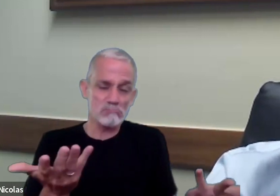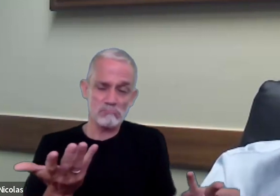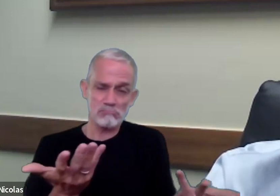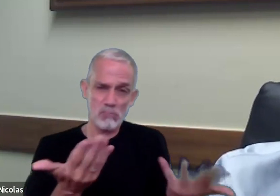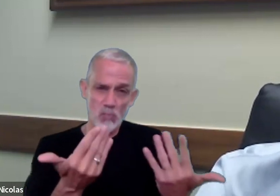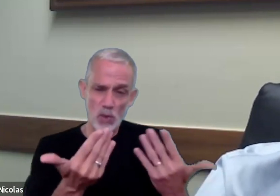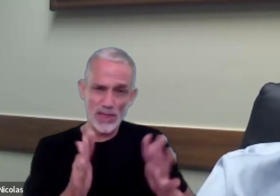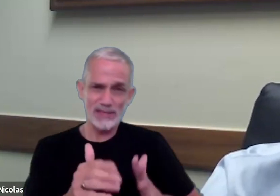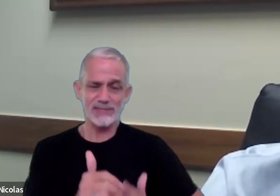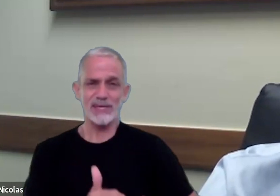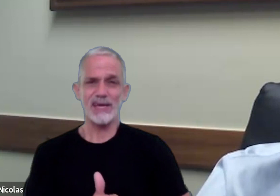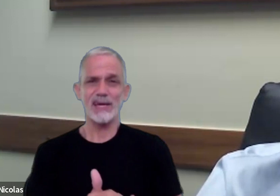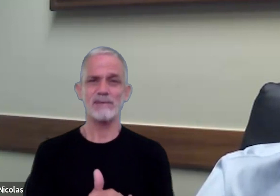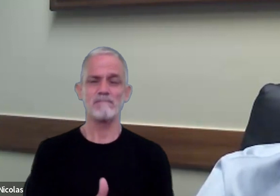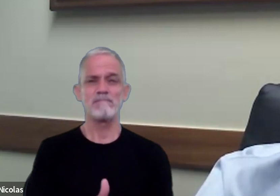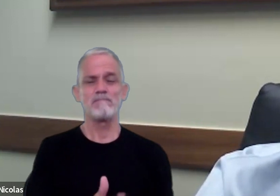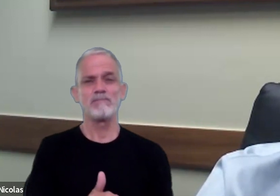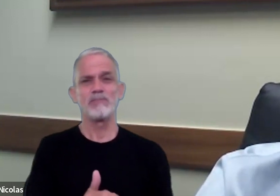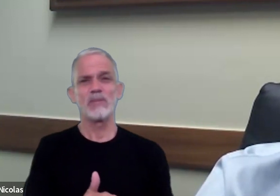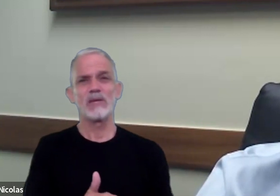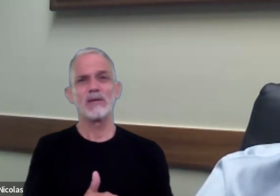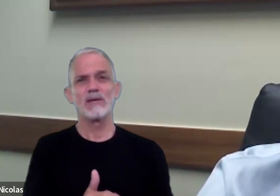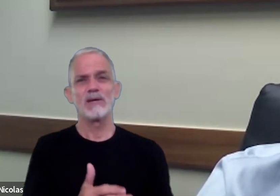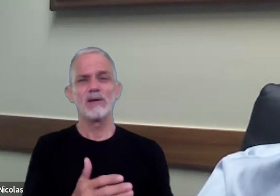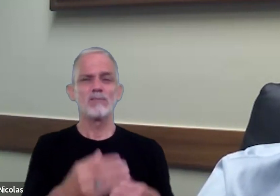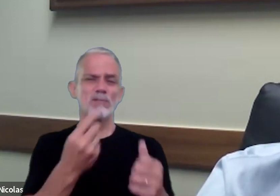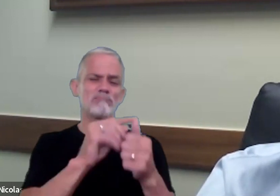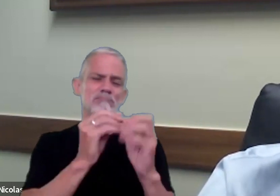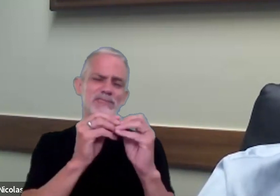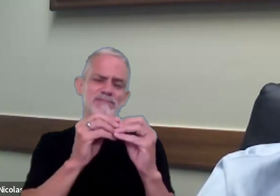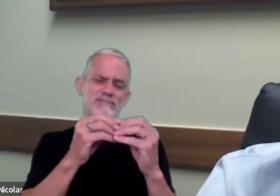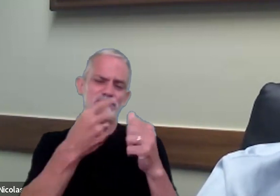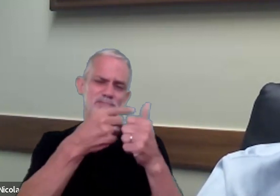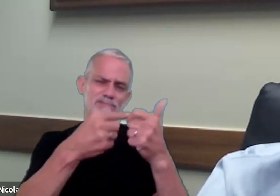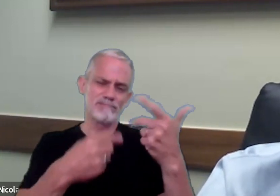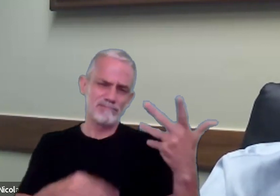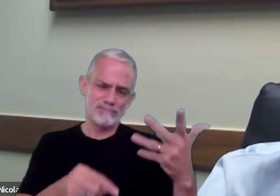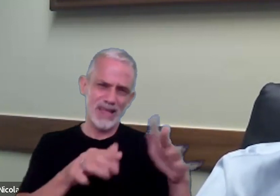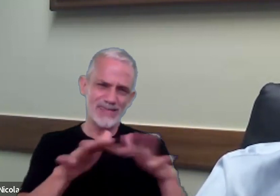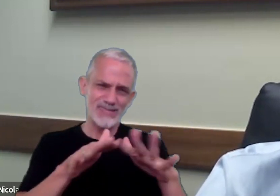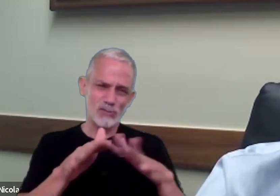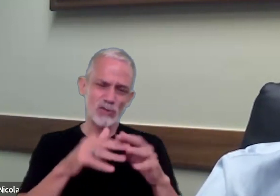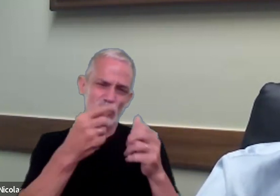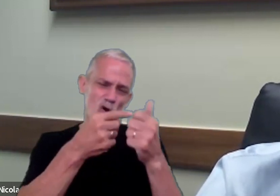una infinidad de situaciones que